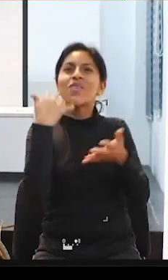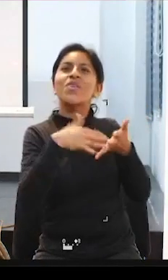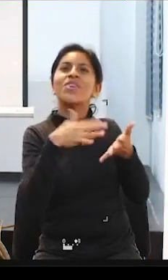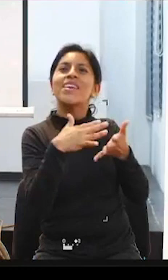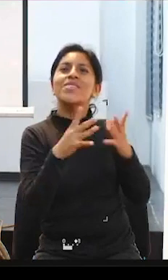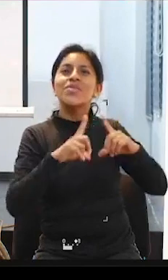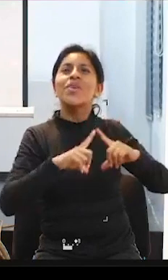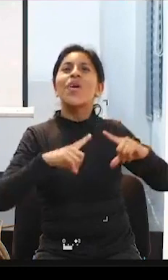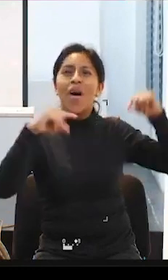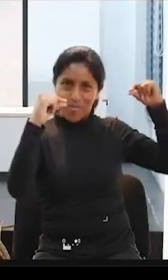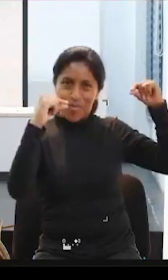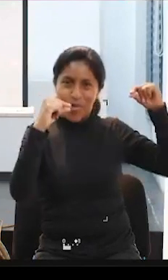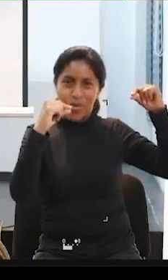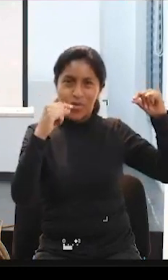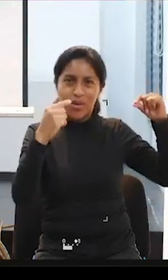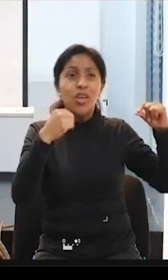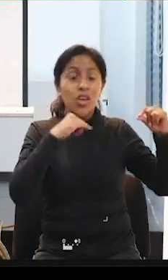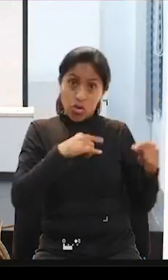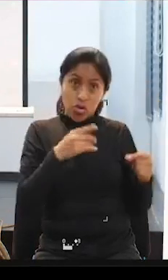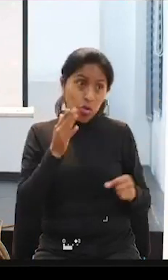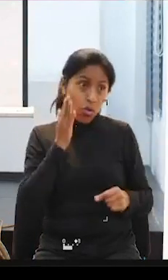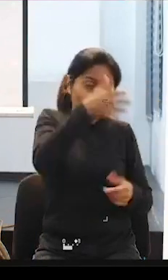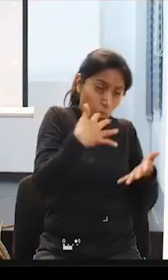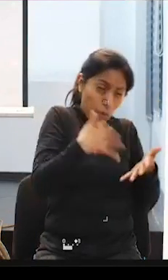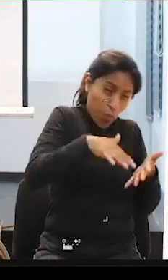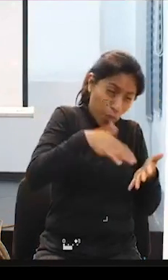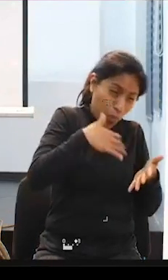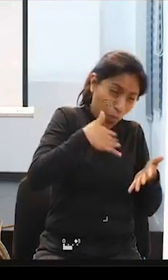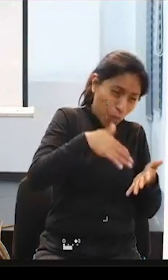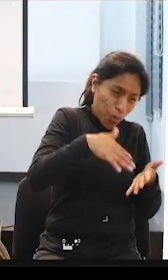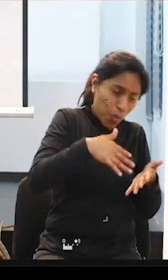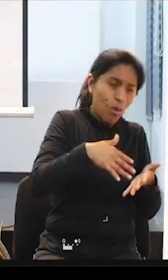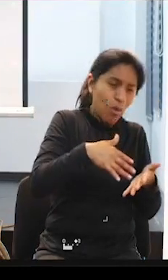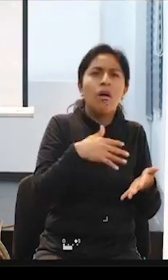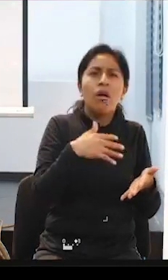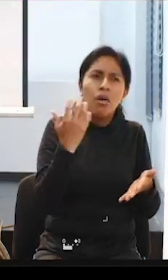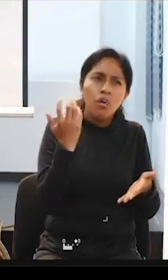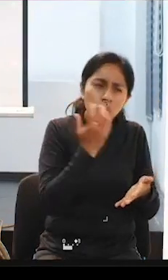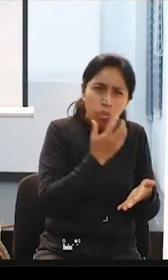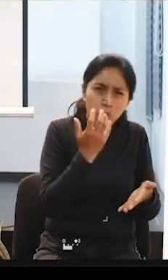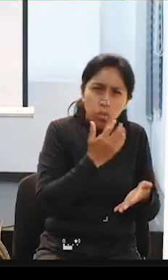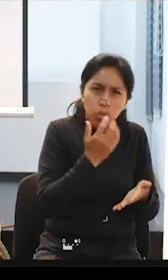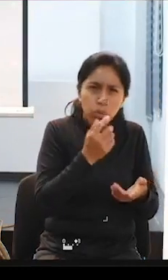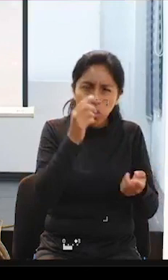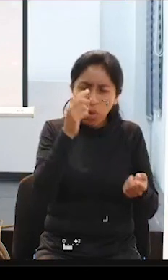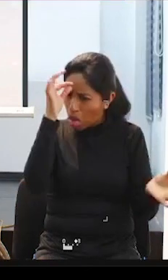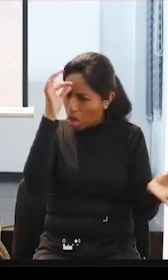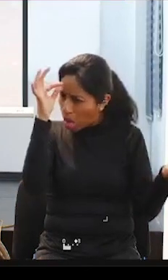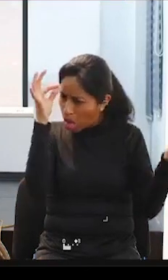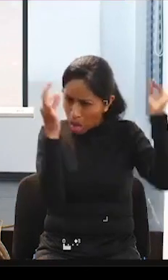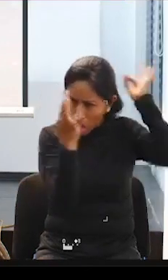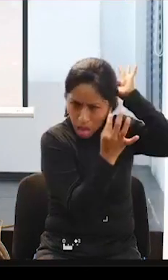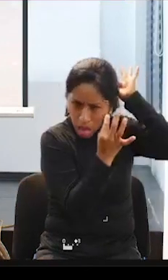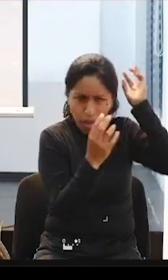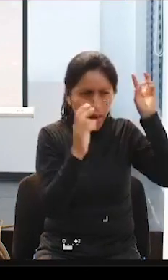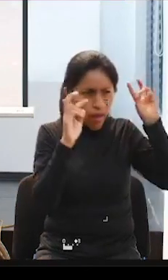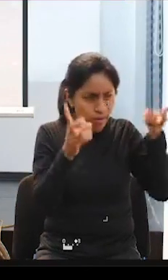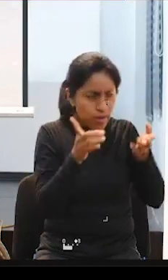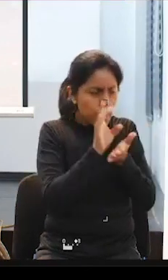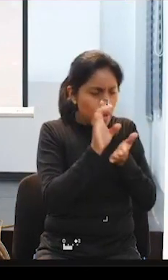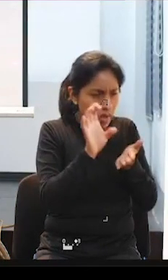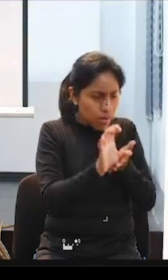ha cambiado toda mi percepción del trabajo, de entender la discapacidad, de mi accionar en el tema de